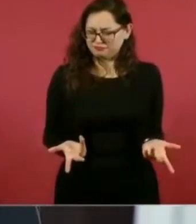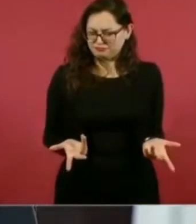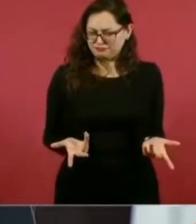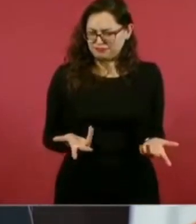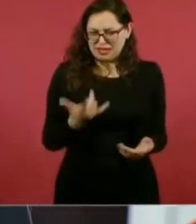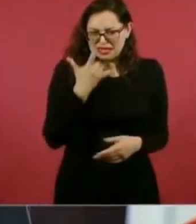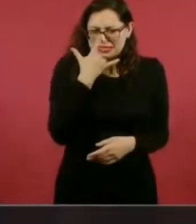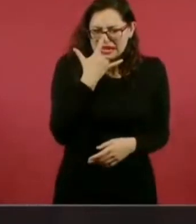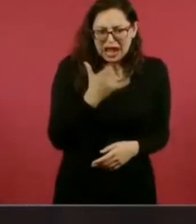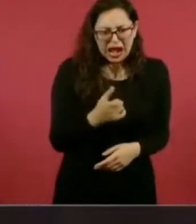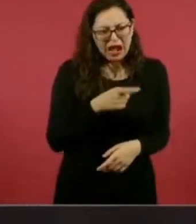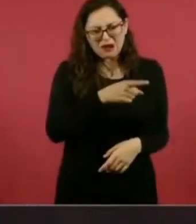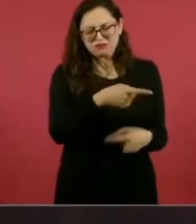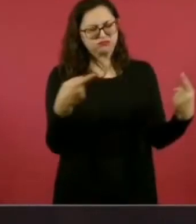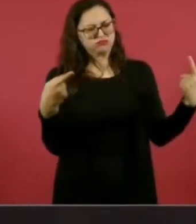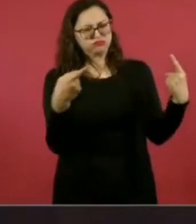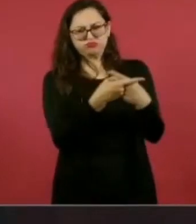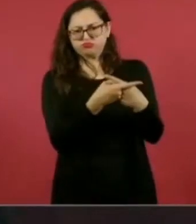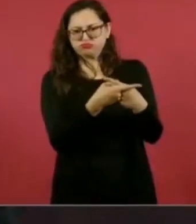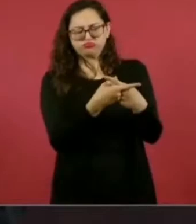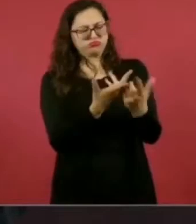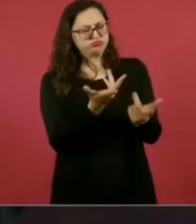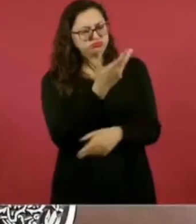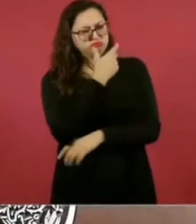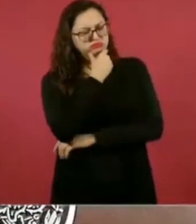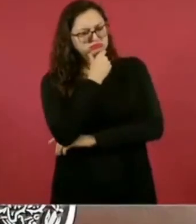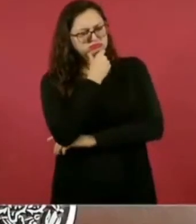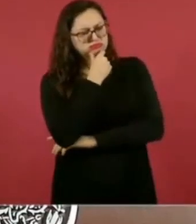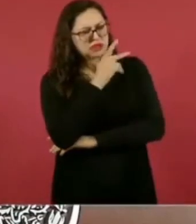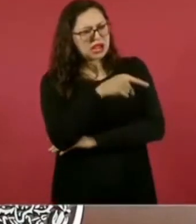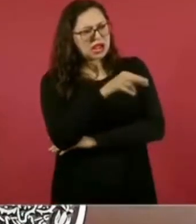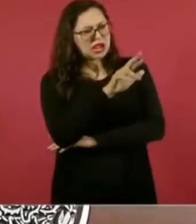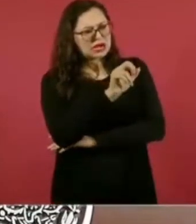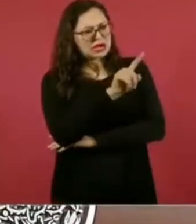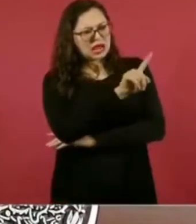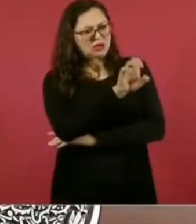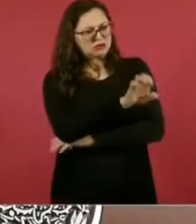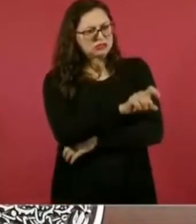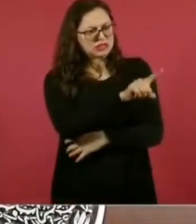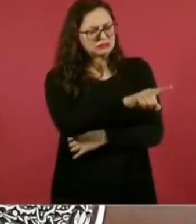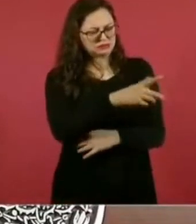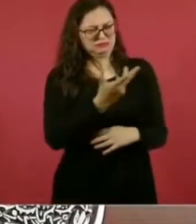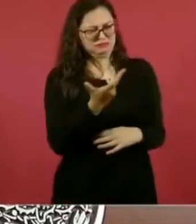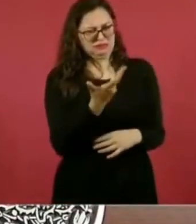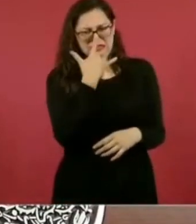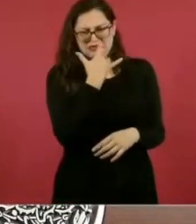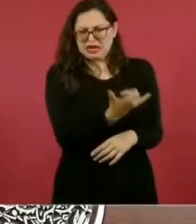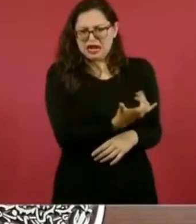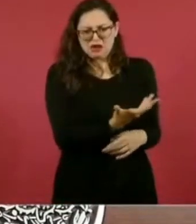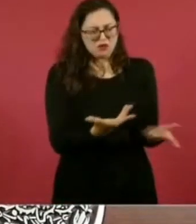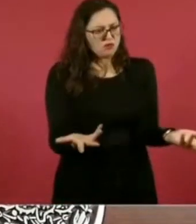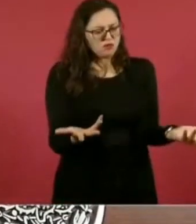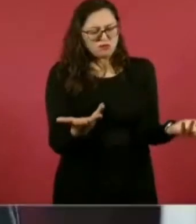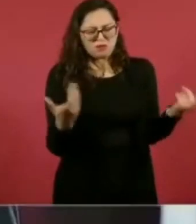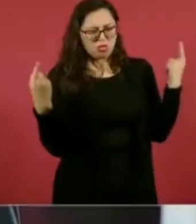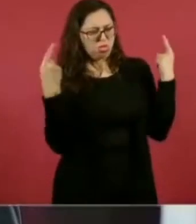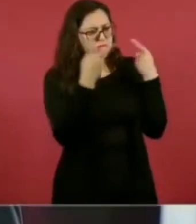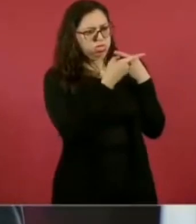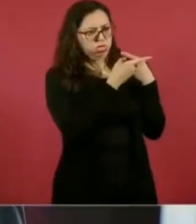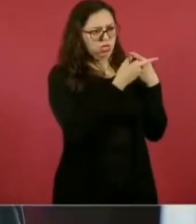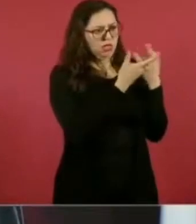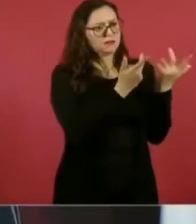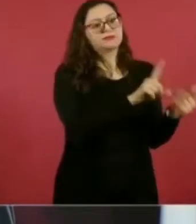Entonces, está mejor Aguilar Camín, que dice que no es